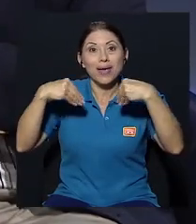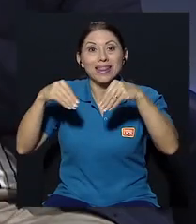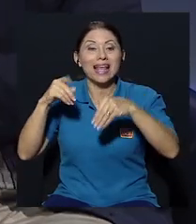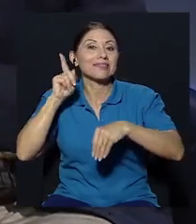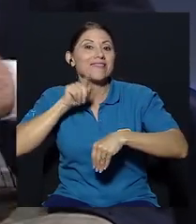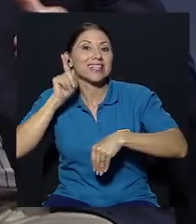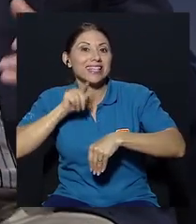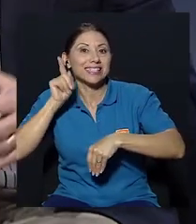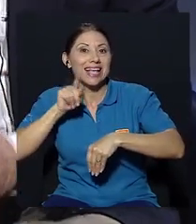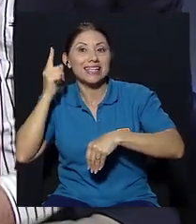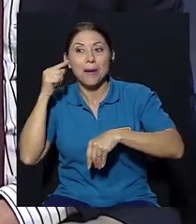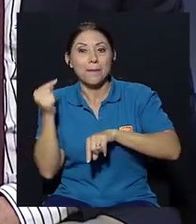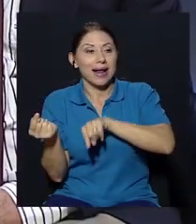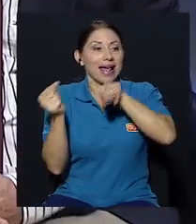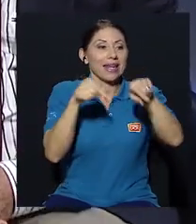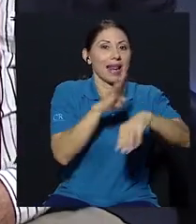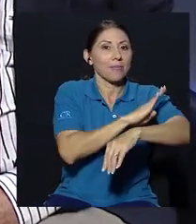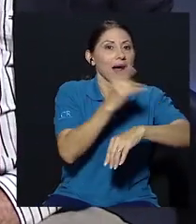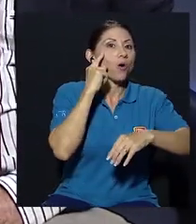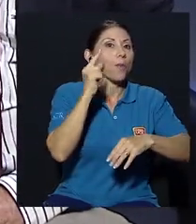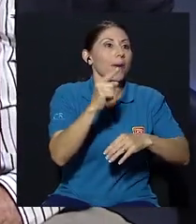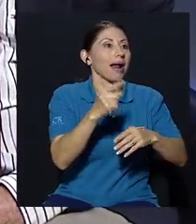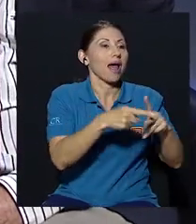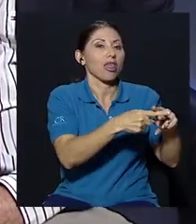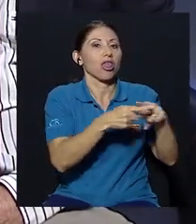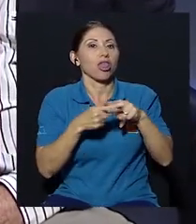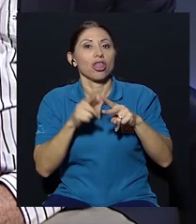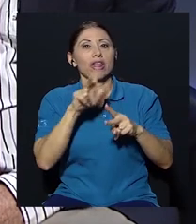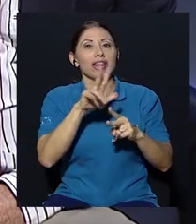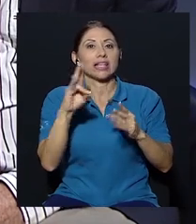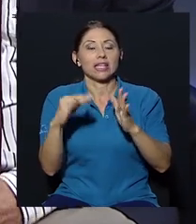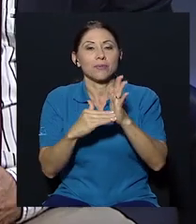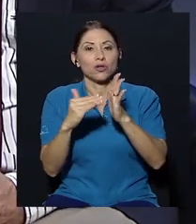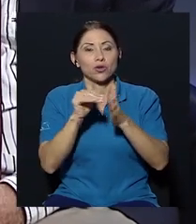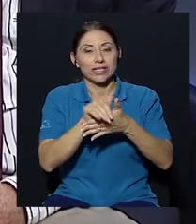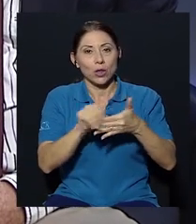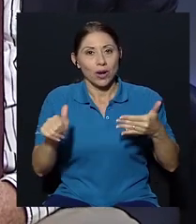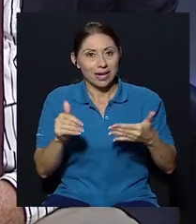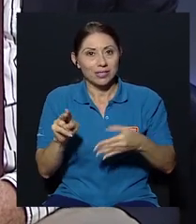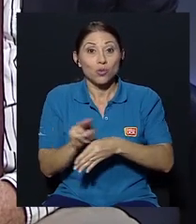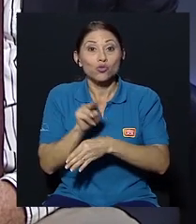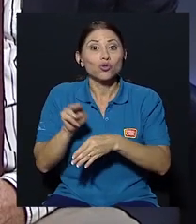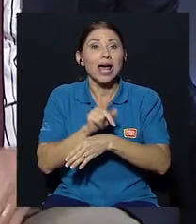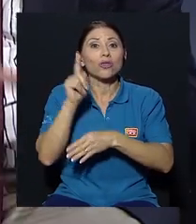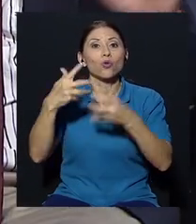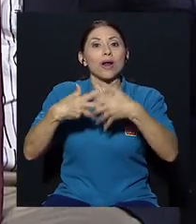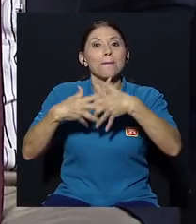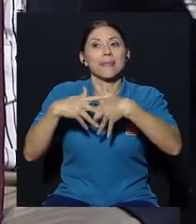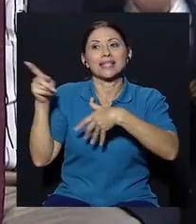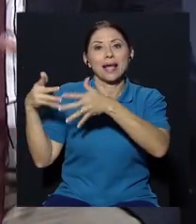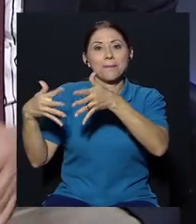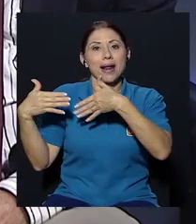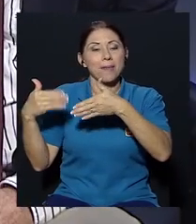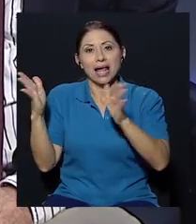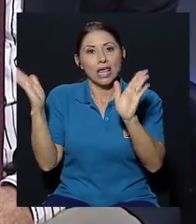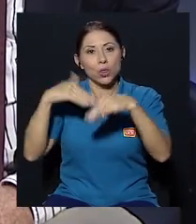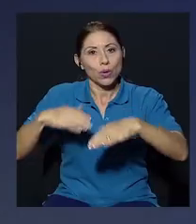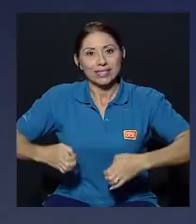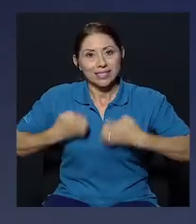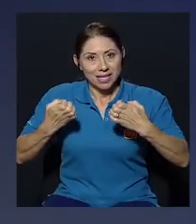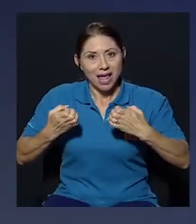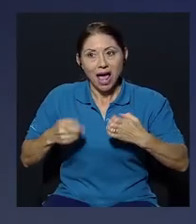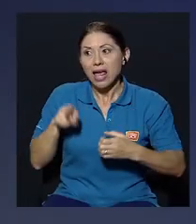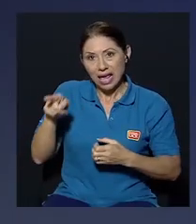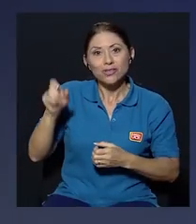con tal de ir a los bancos y sacarles en términos de 6 meses 37 millones de dólares es decir usando una empresa ya que no existía